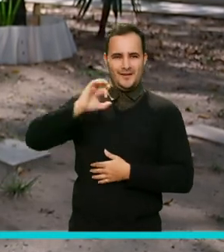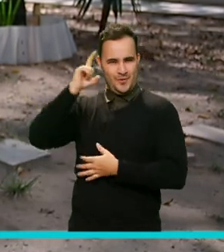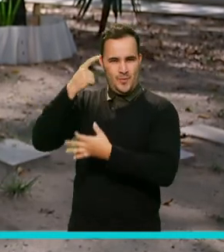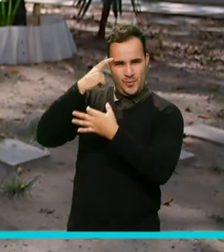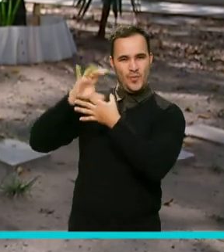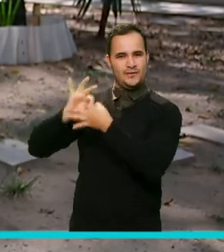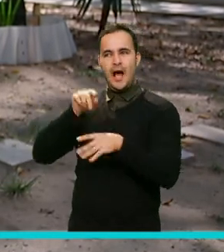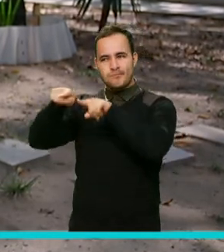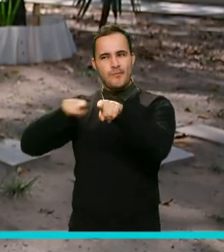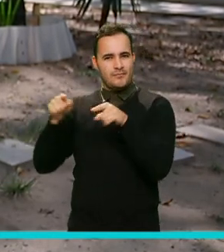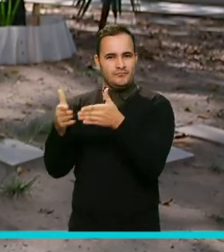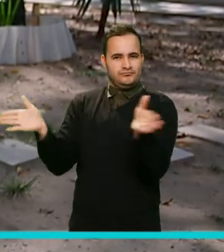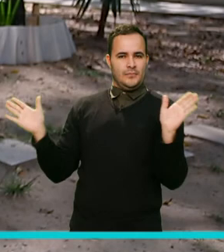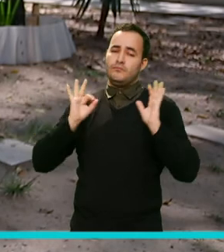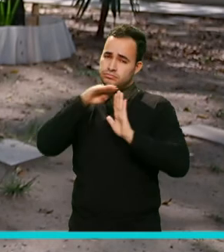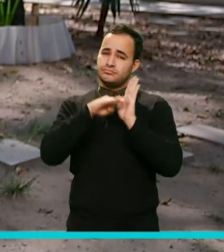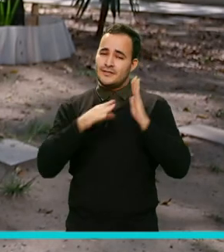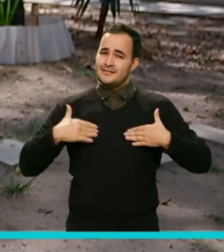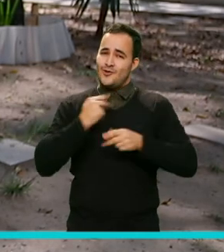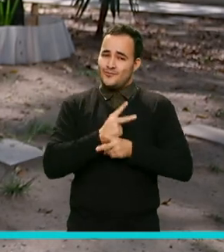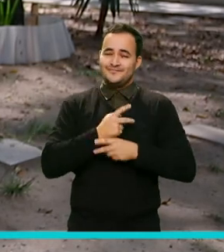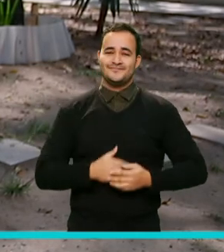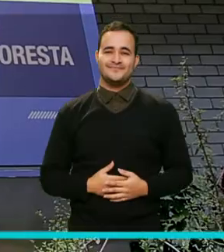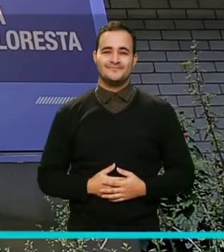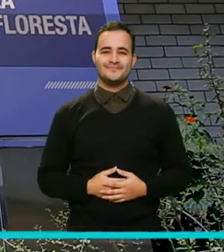ciudad cumpliendo con todos los protocolos de bioseguridad.